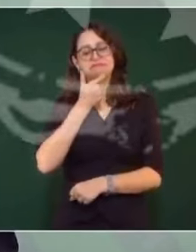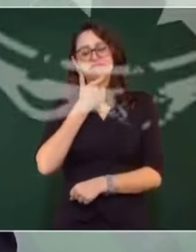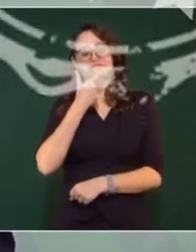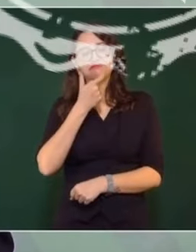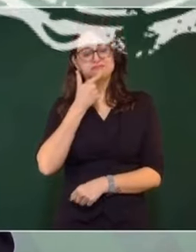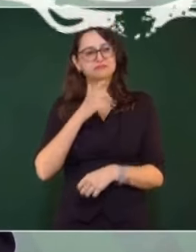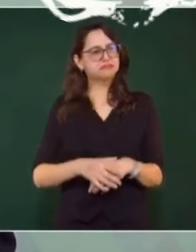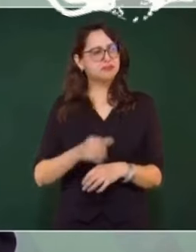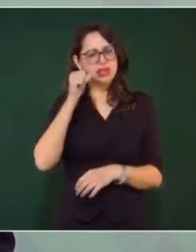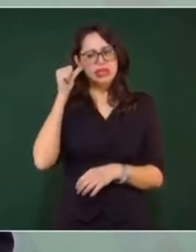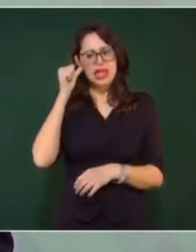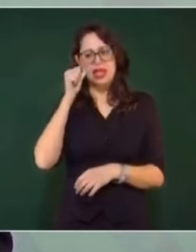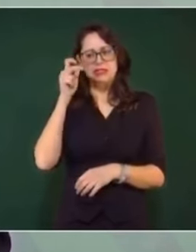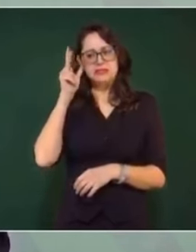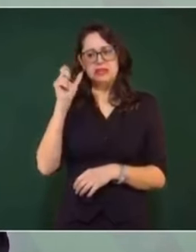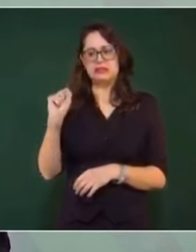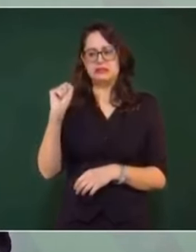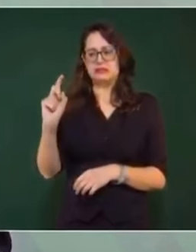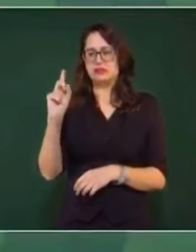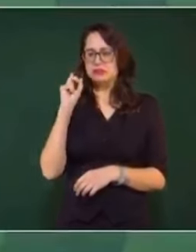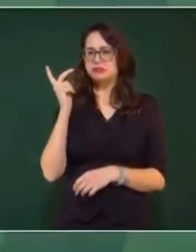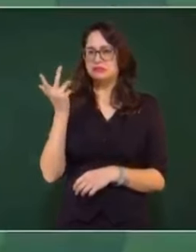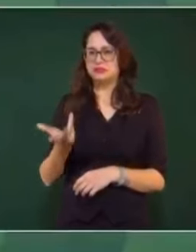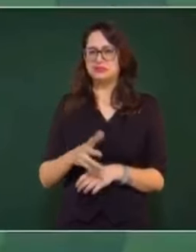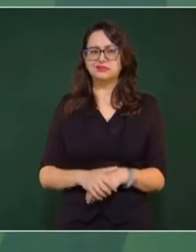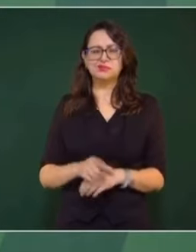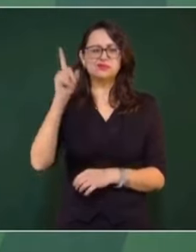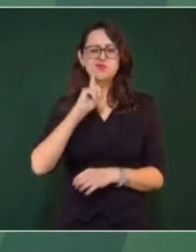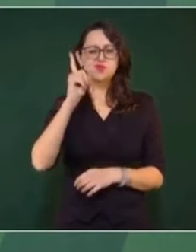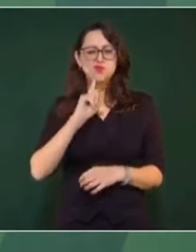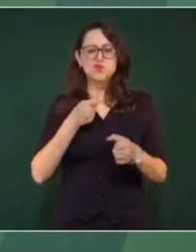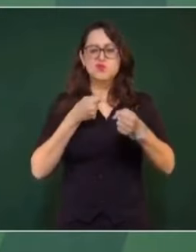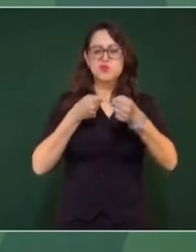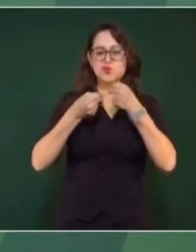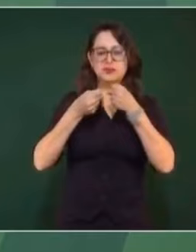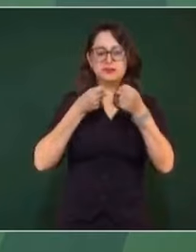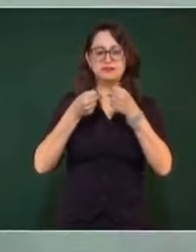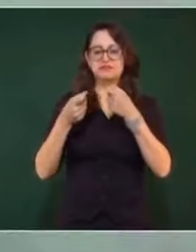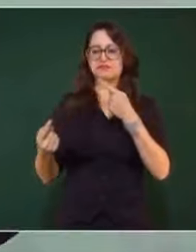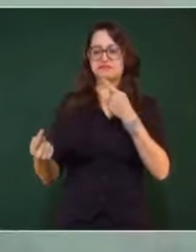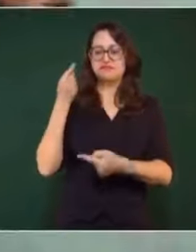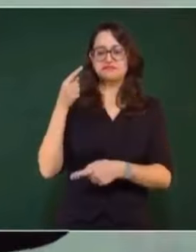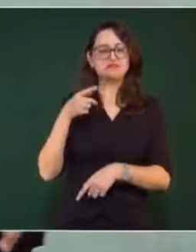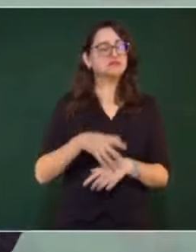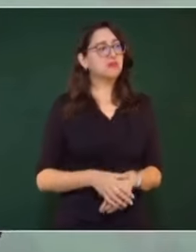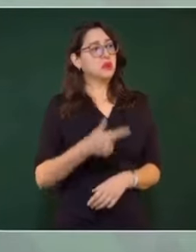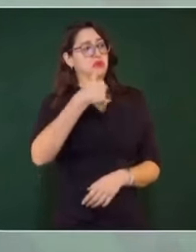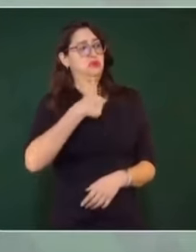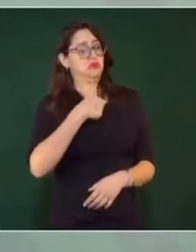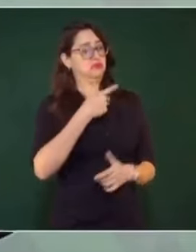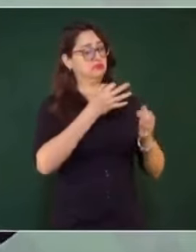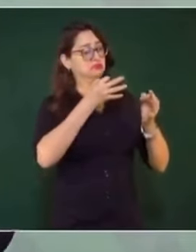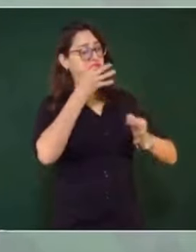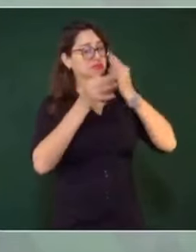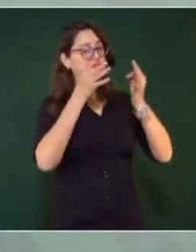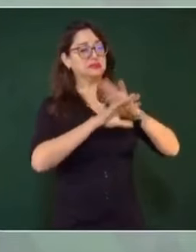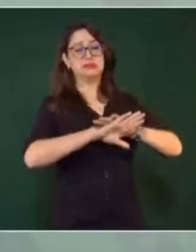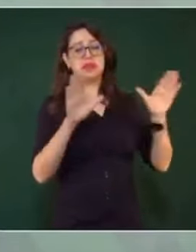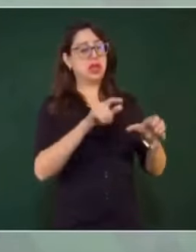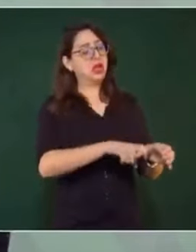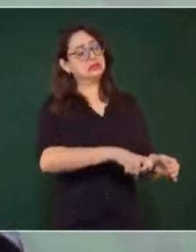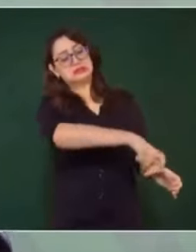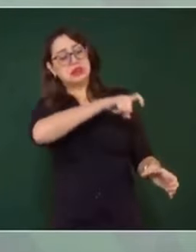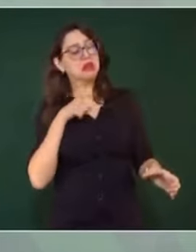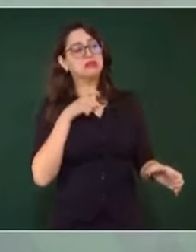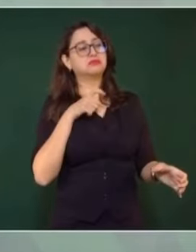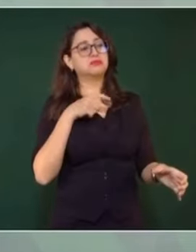Ayer, antier, el fin de semana, una periodista habló de que se salía de un medio y se iba a otro. No que se iba a otro, sino que se